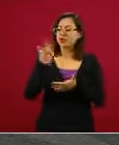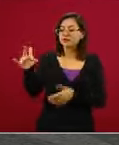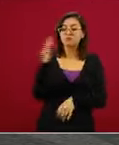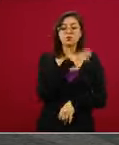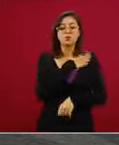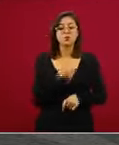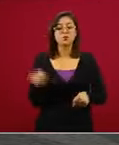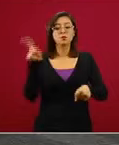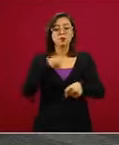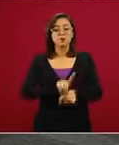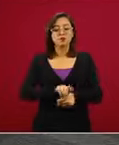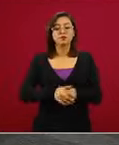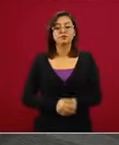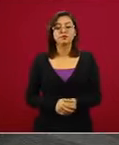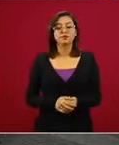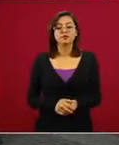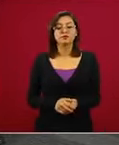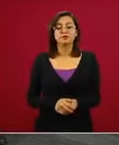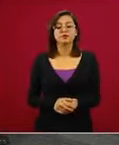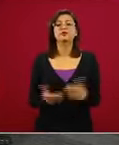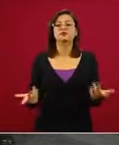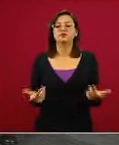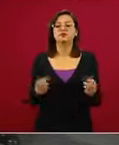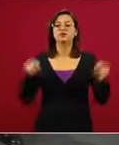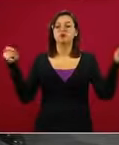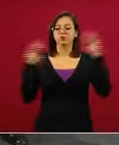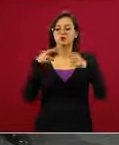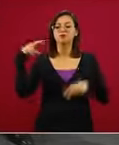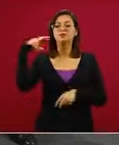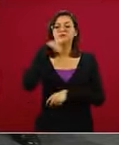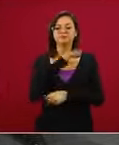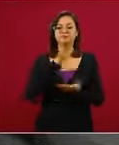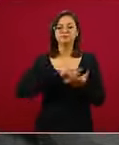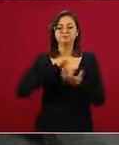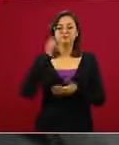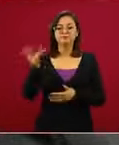nos vamos a seguir encontrando. Gracias.